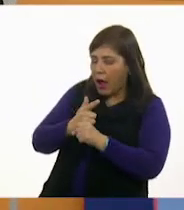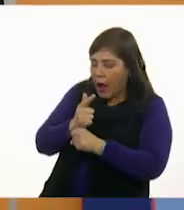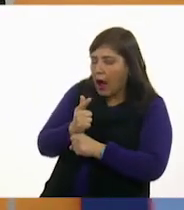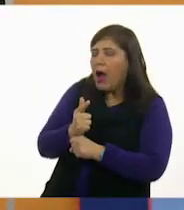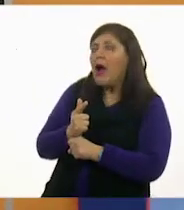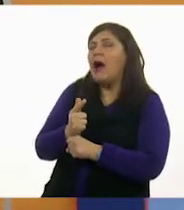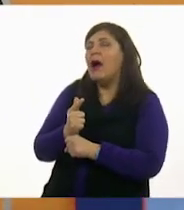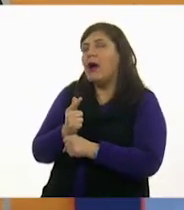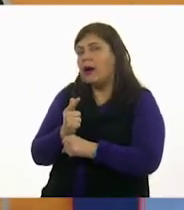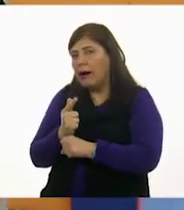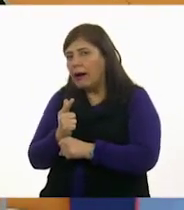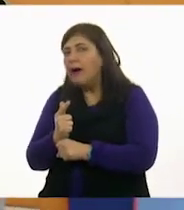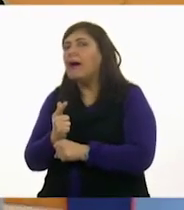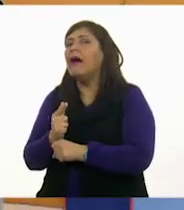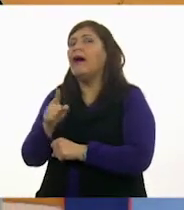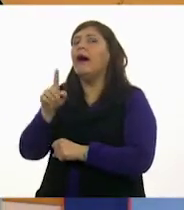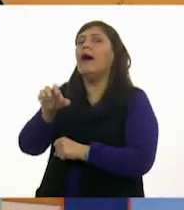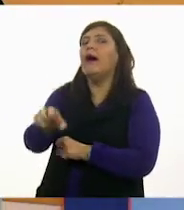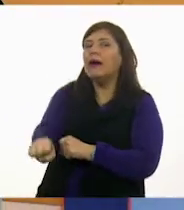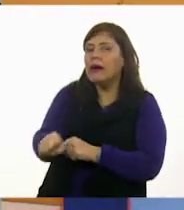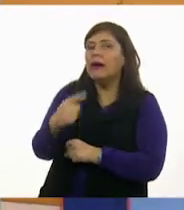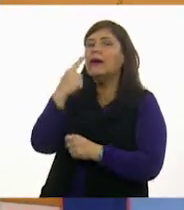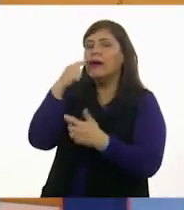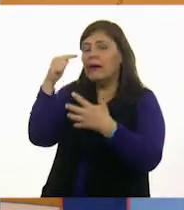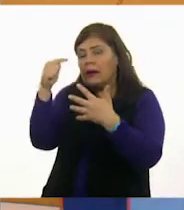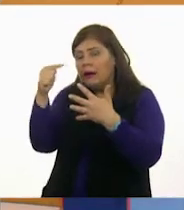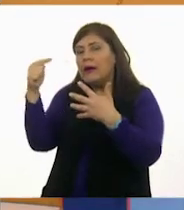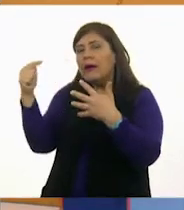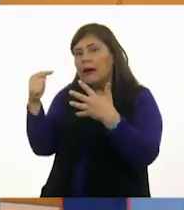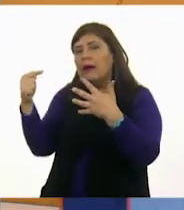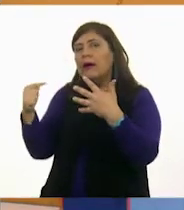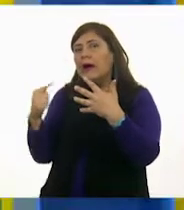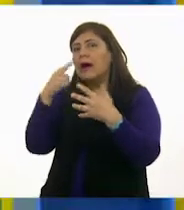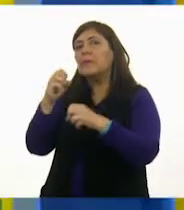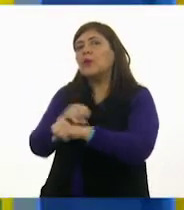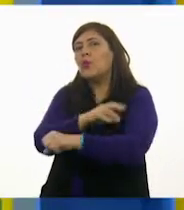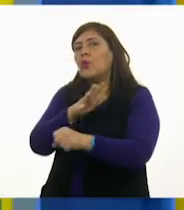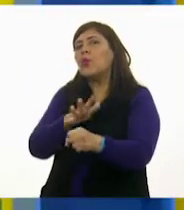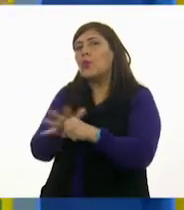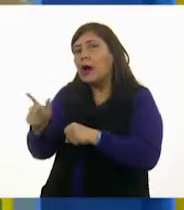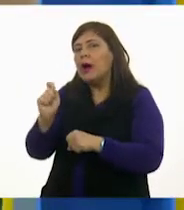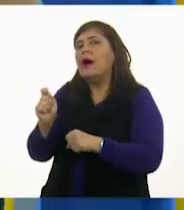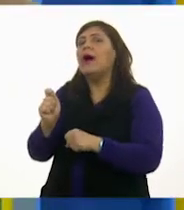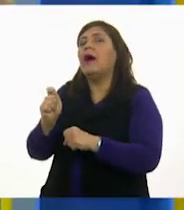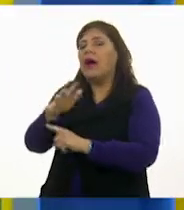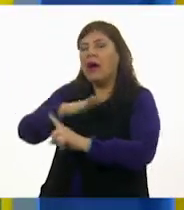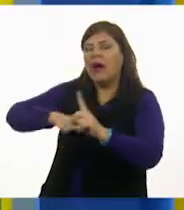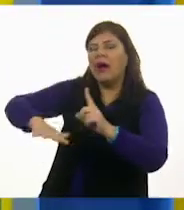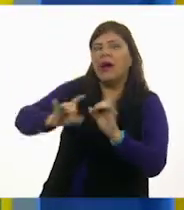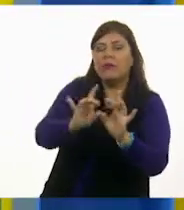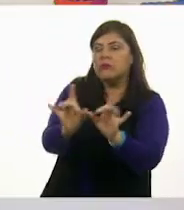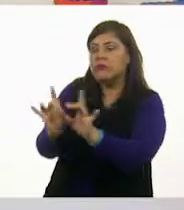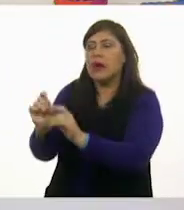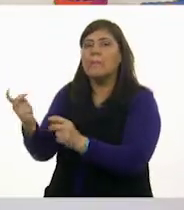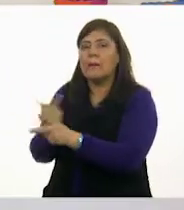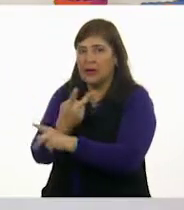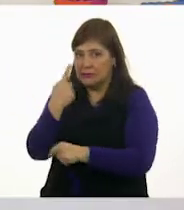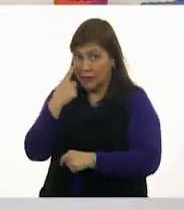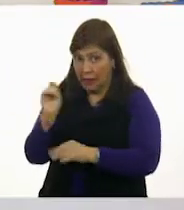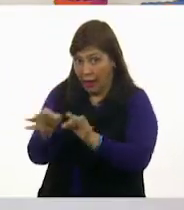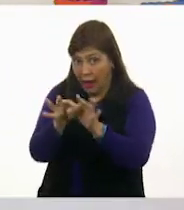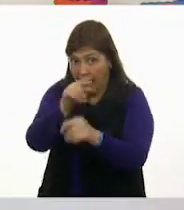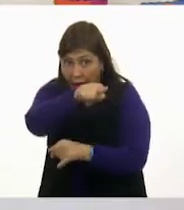las diferentes emociones y en qué situación se presentan. ¿Estás listo? Estoy listo. ¿Están listos en casa?